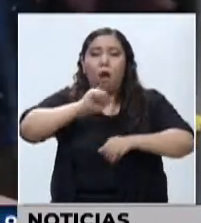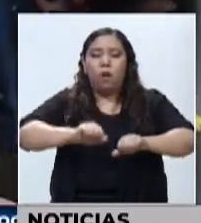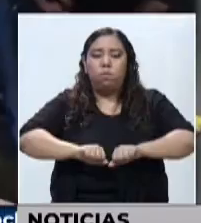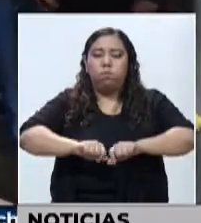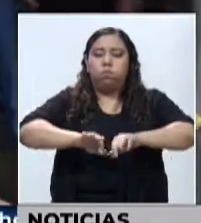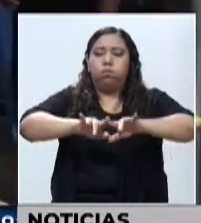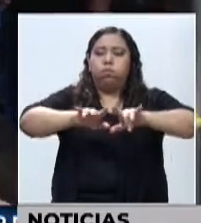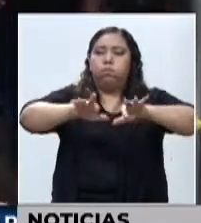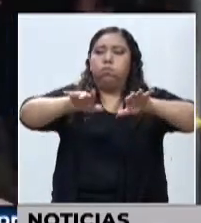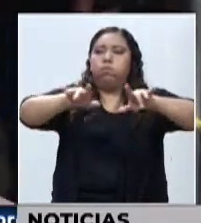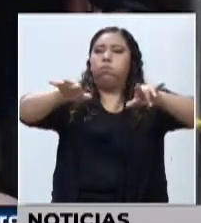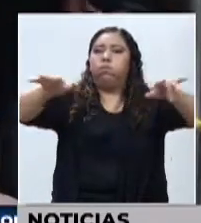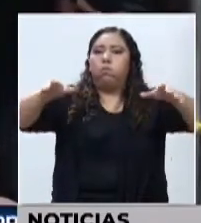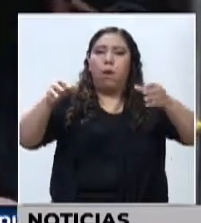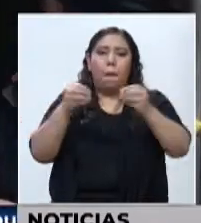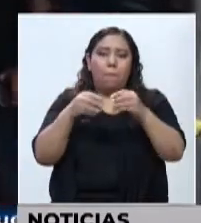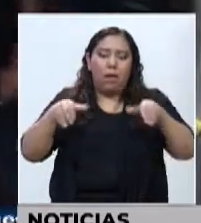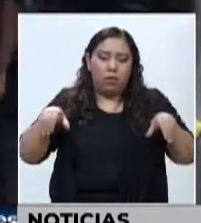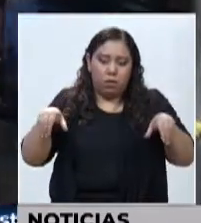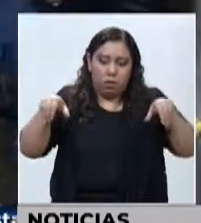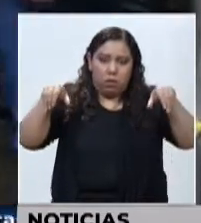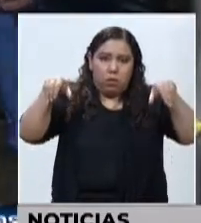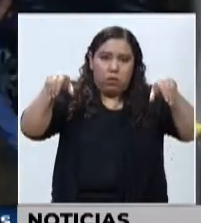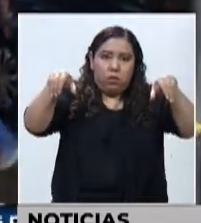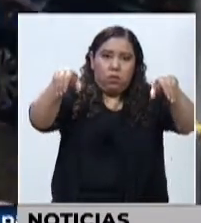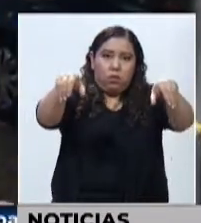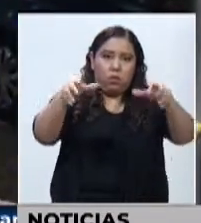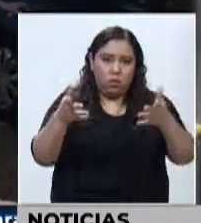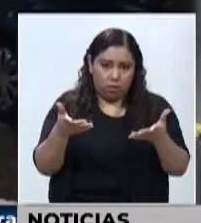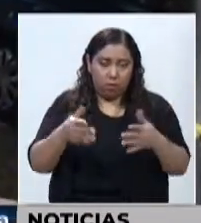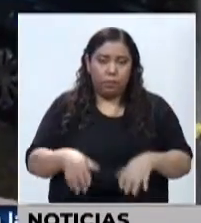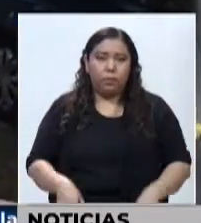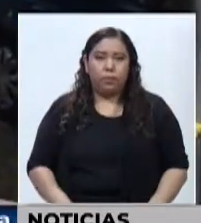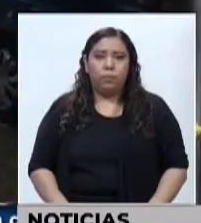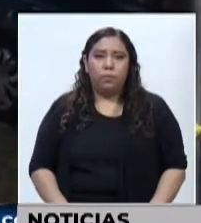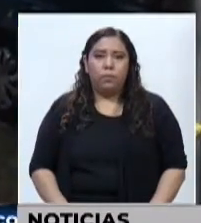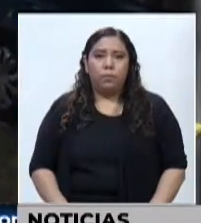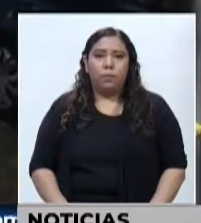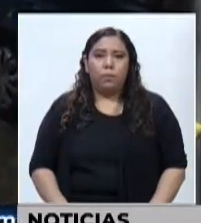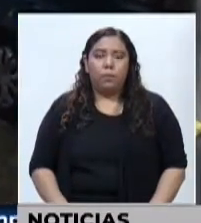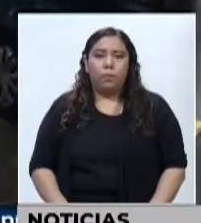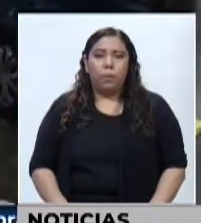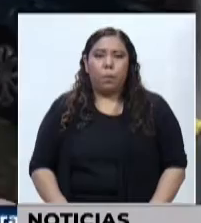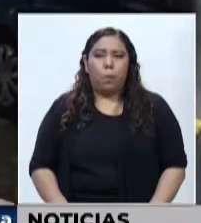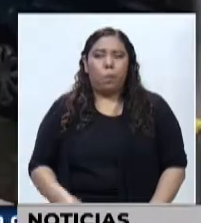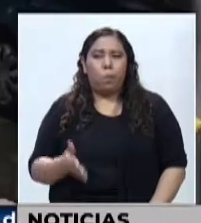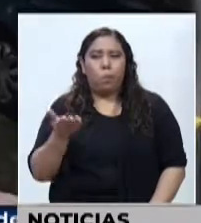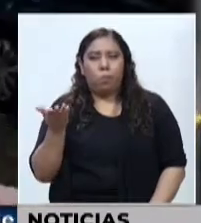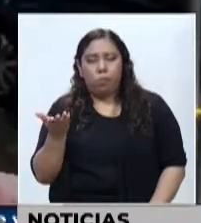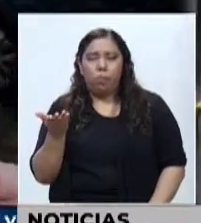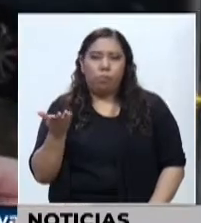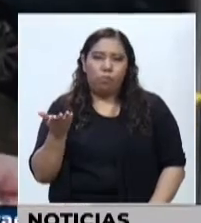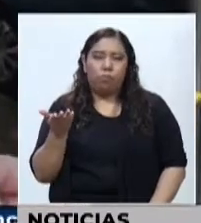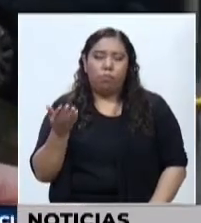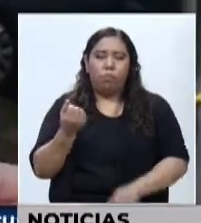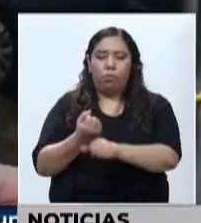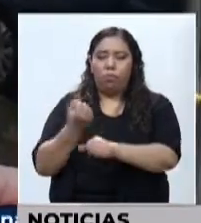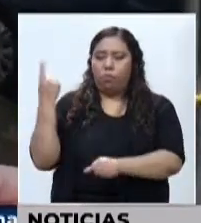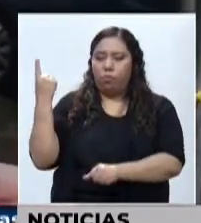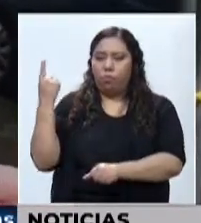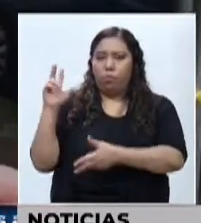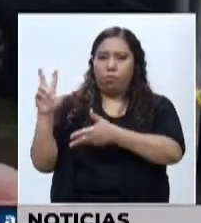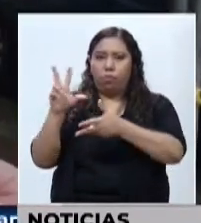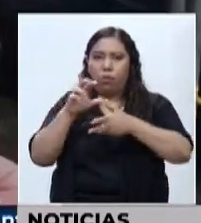en algunos casos a igualar la capacidad hidráulica que se precipitó durante estos